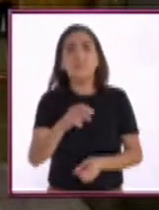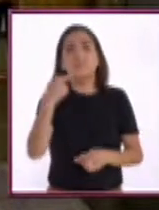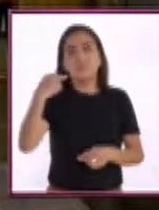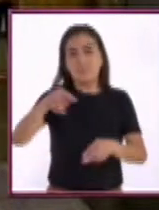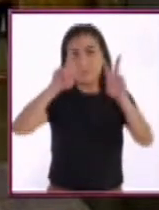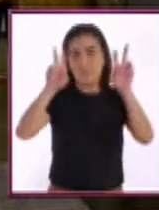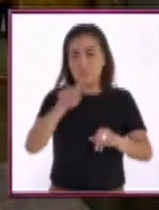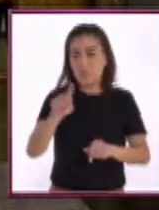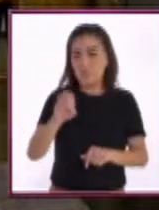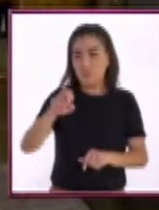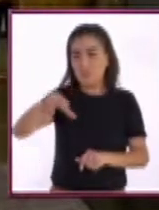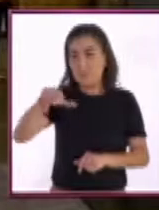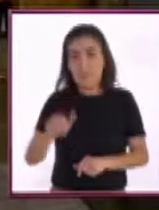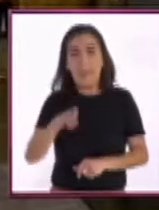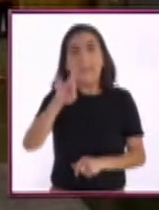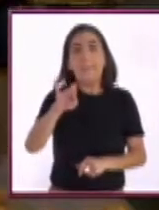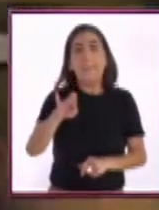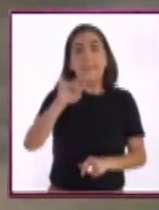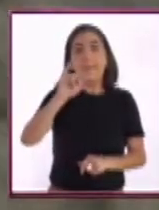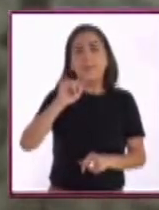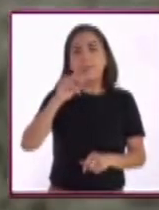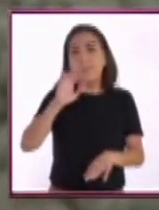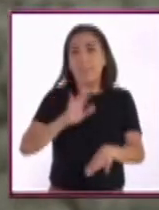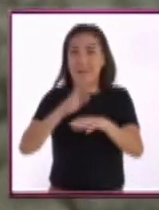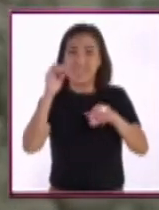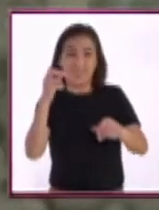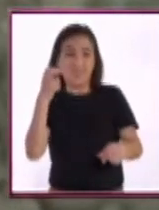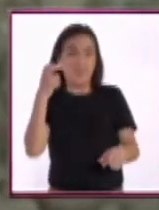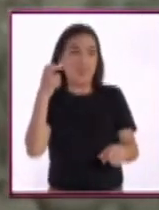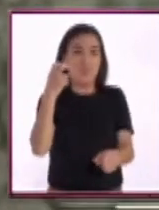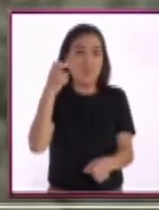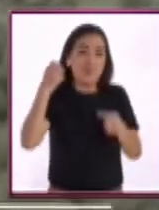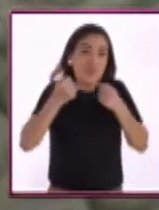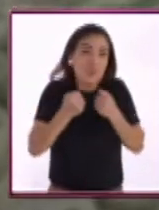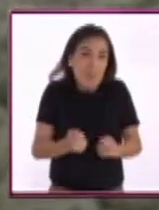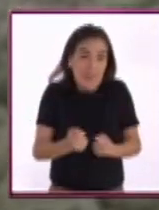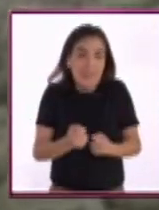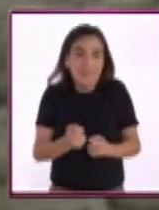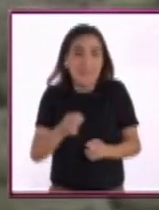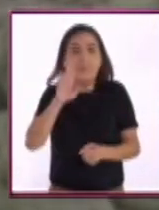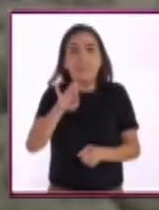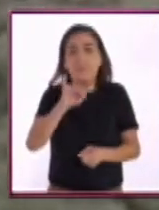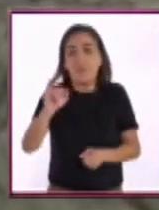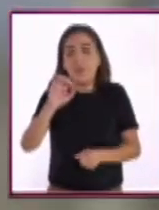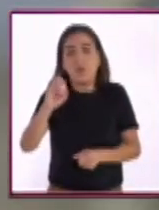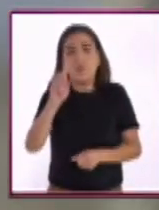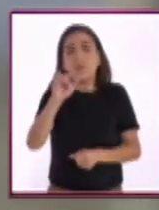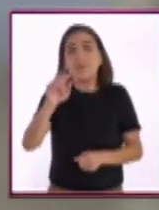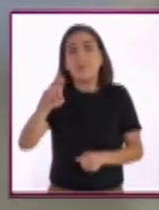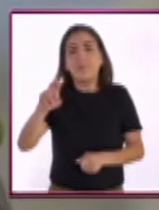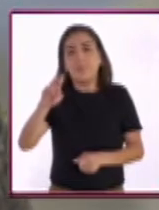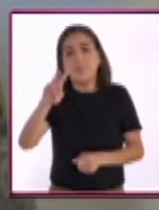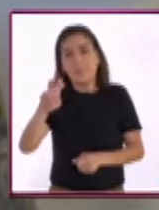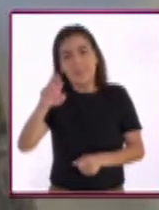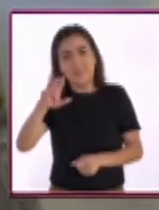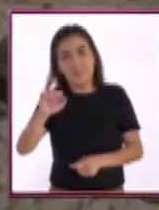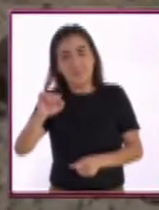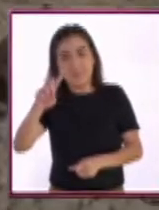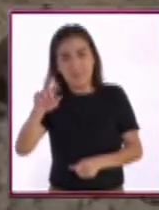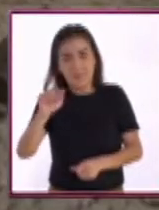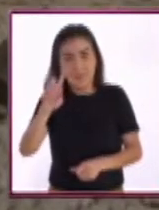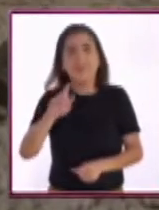zonas de intensidad biocultural. Y esas zonas hay concentración de